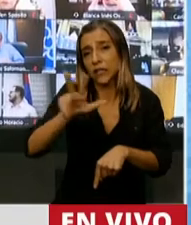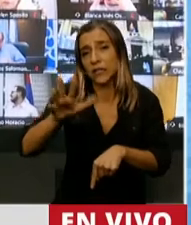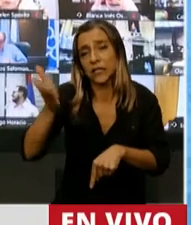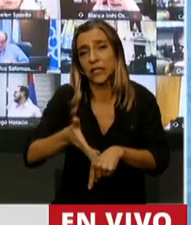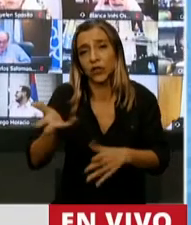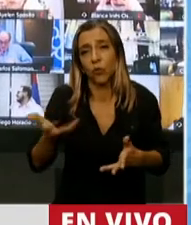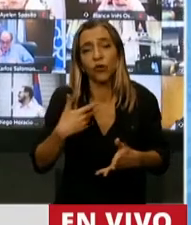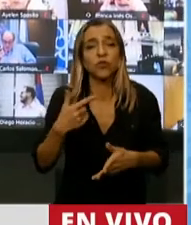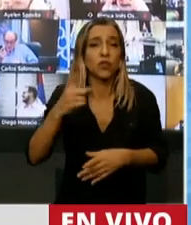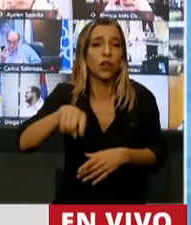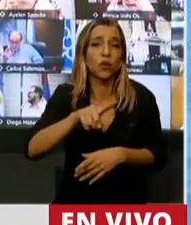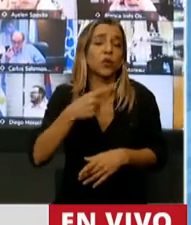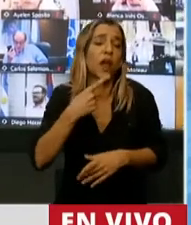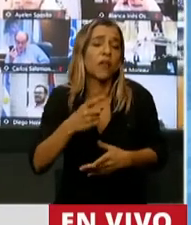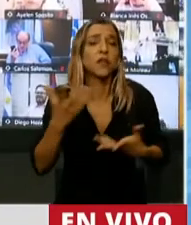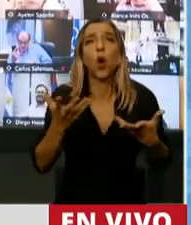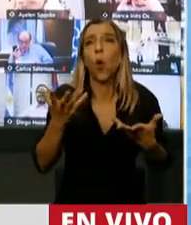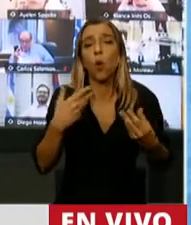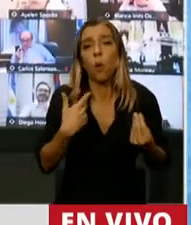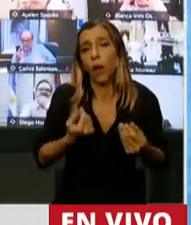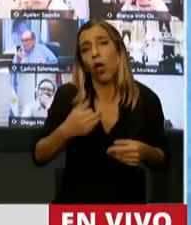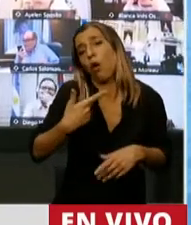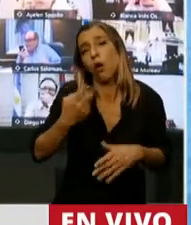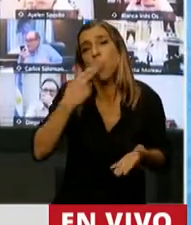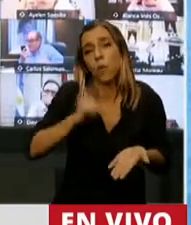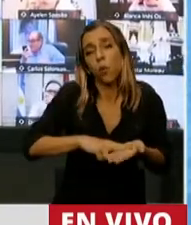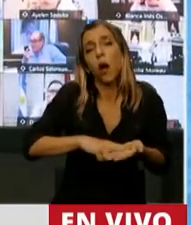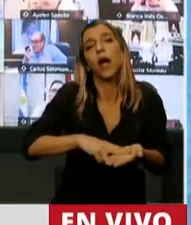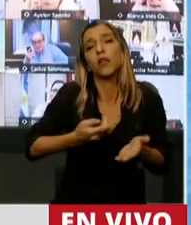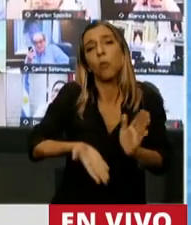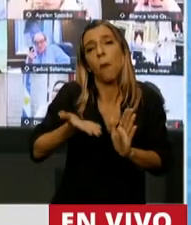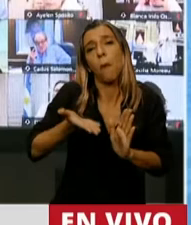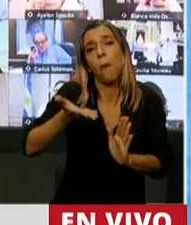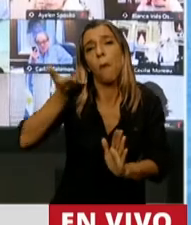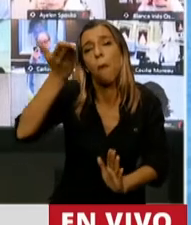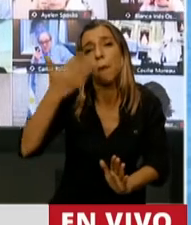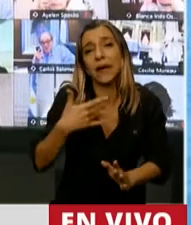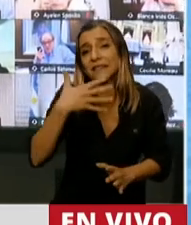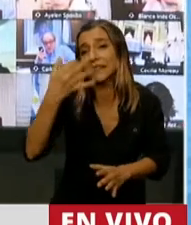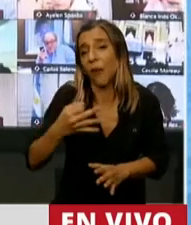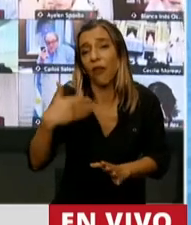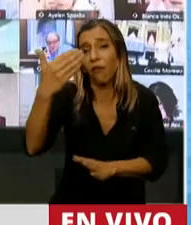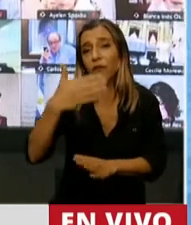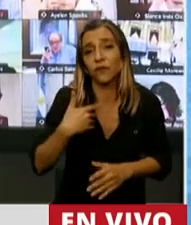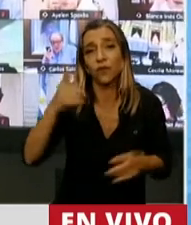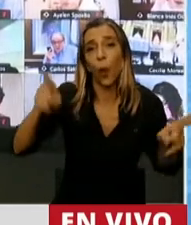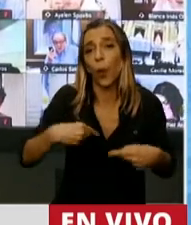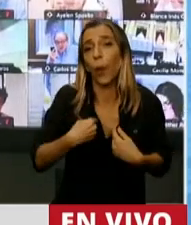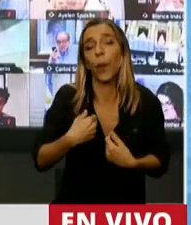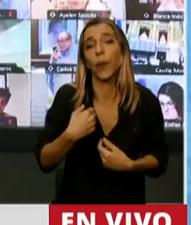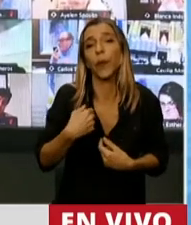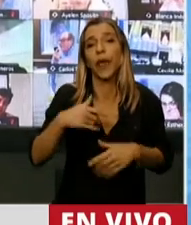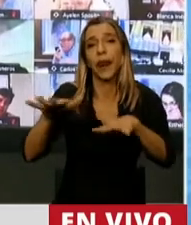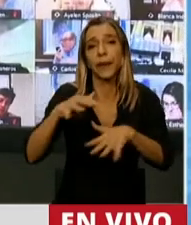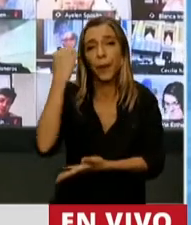nos quieren prestar y vamos a seguir aumentando impuestos, vamos a tener un efecto al revés de caída de la actividad económica si